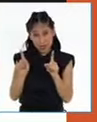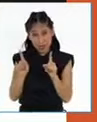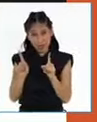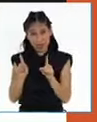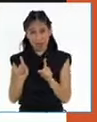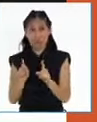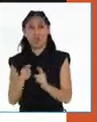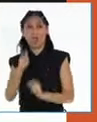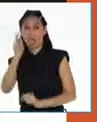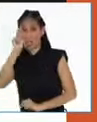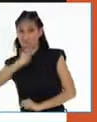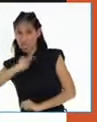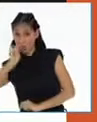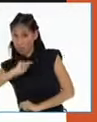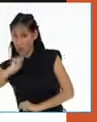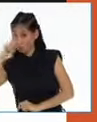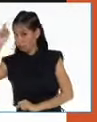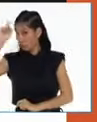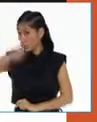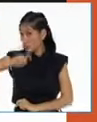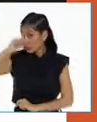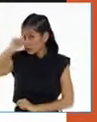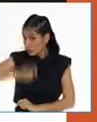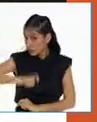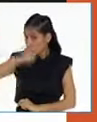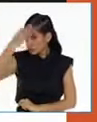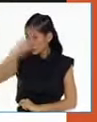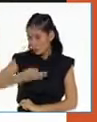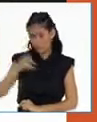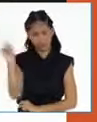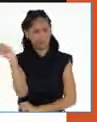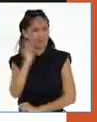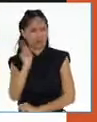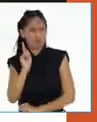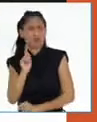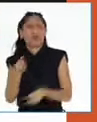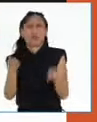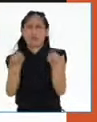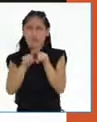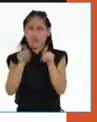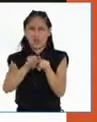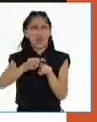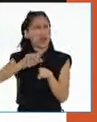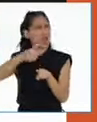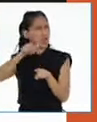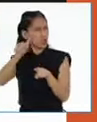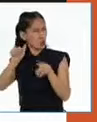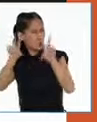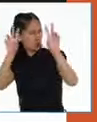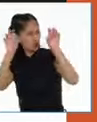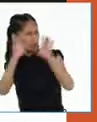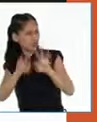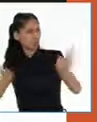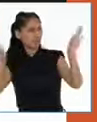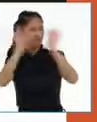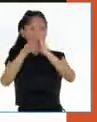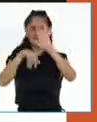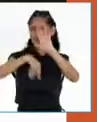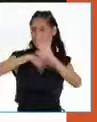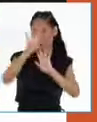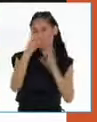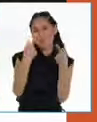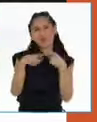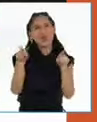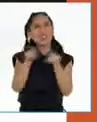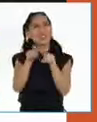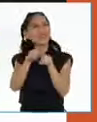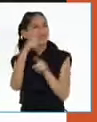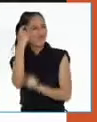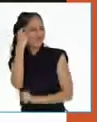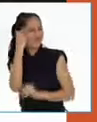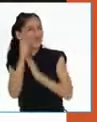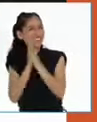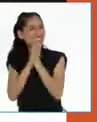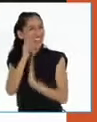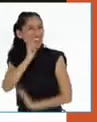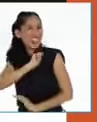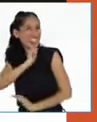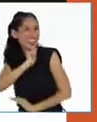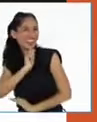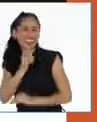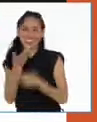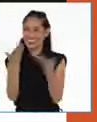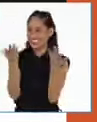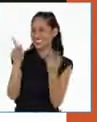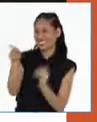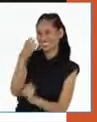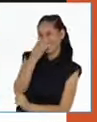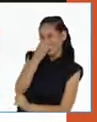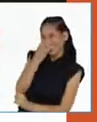muy necesario. Hay otras cosas más importantes. Igual voy a reflexionar sobre el helado. ¡Ja, ja, Erwin, eres muy